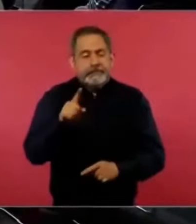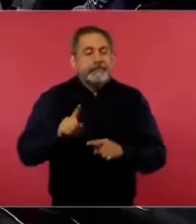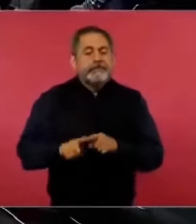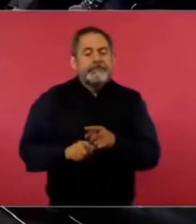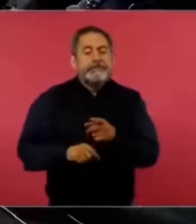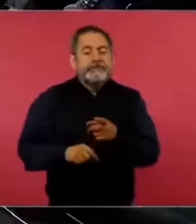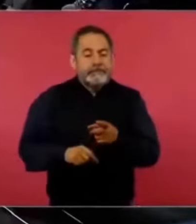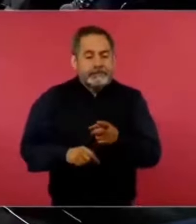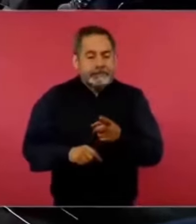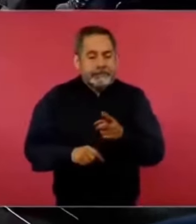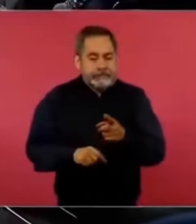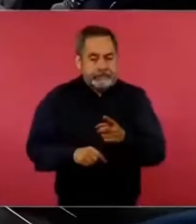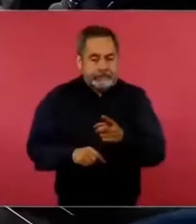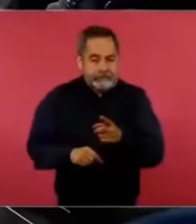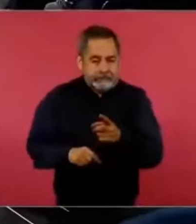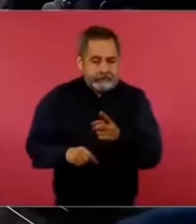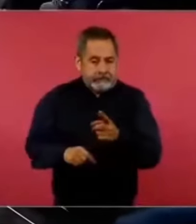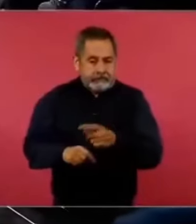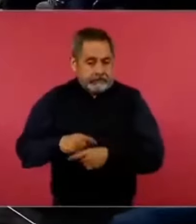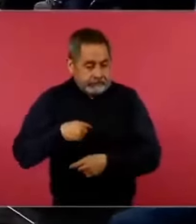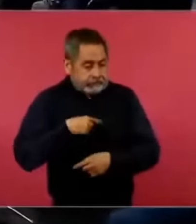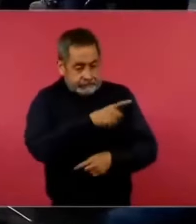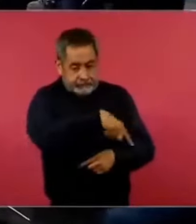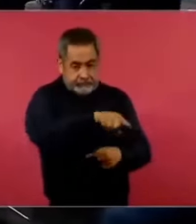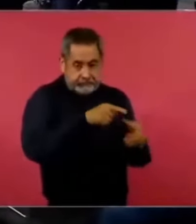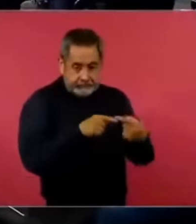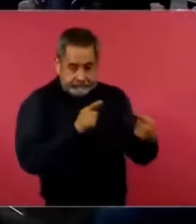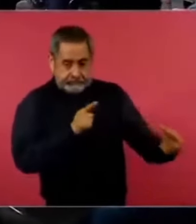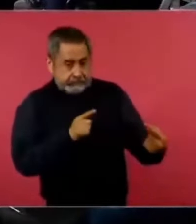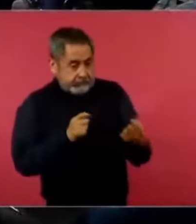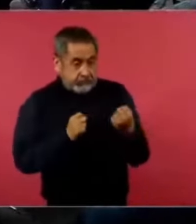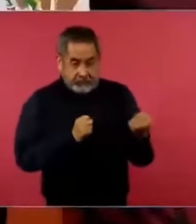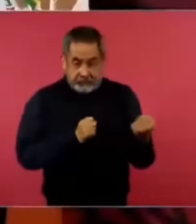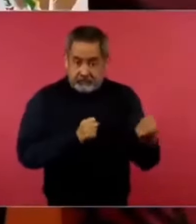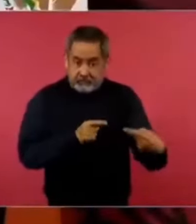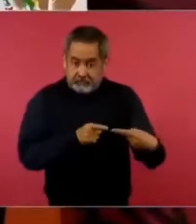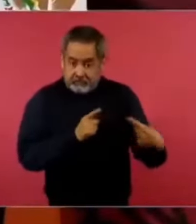yo le he recomendado a los adversarios más acérrimos,